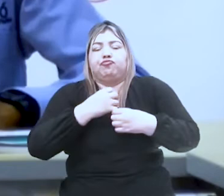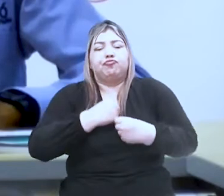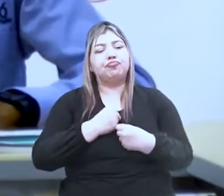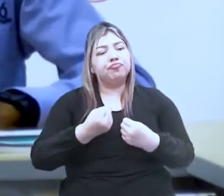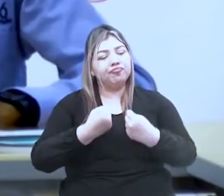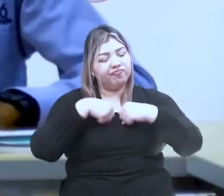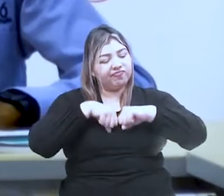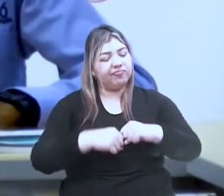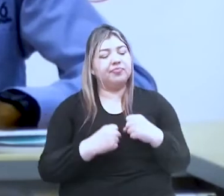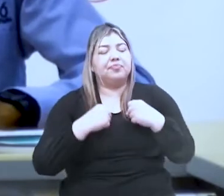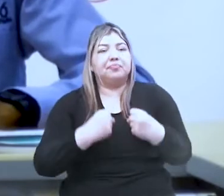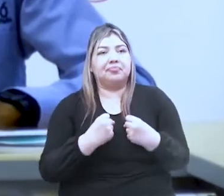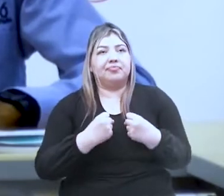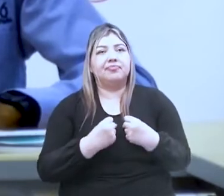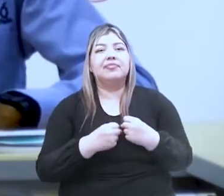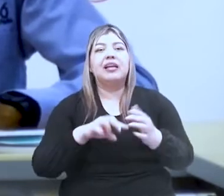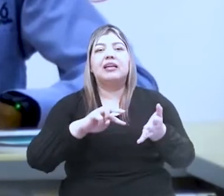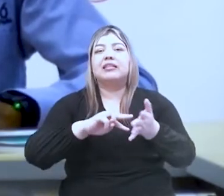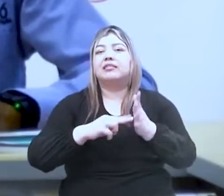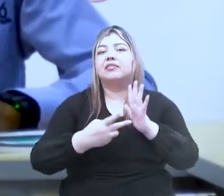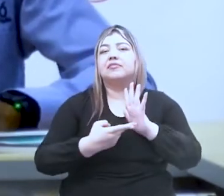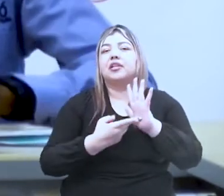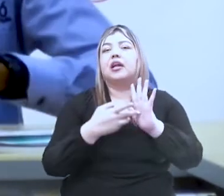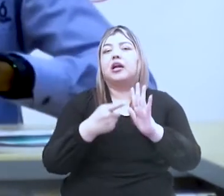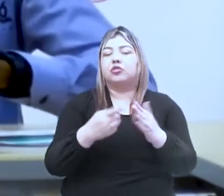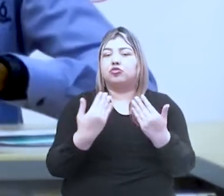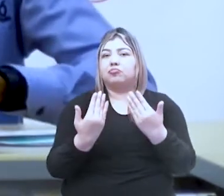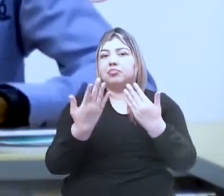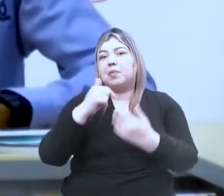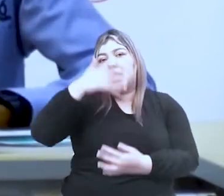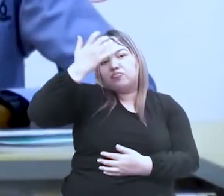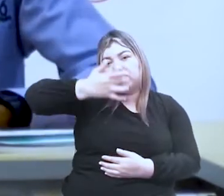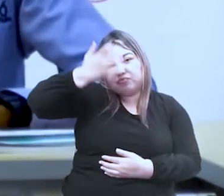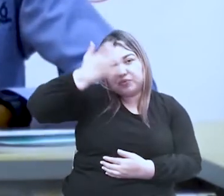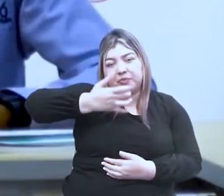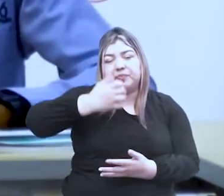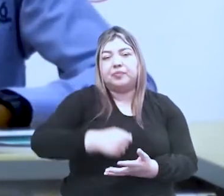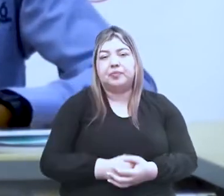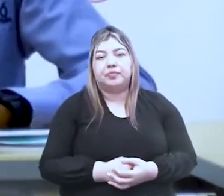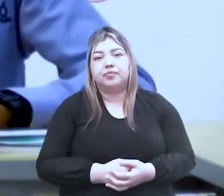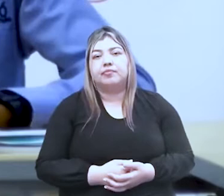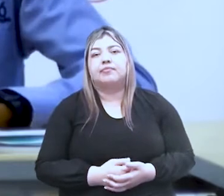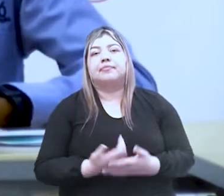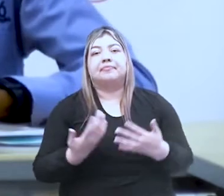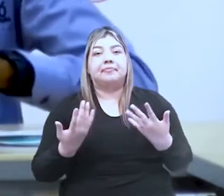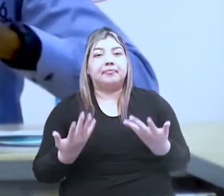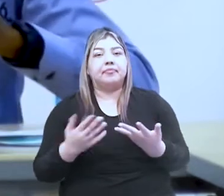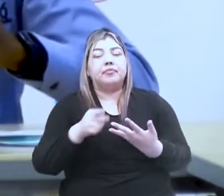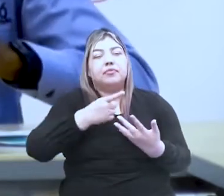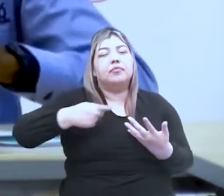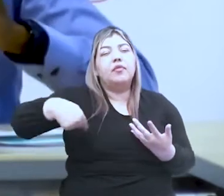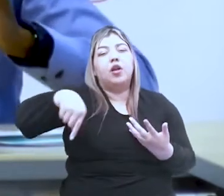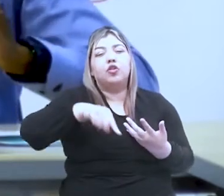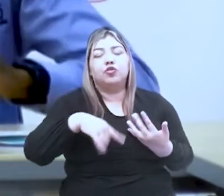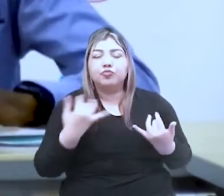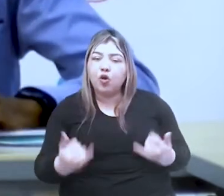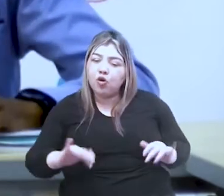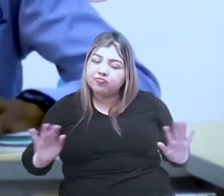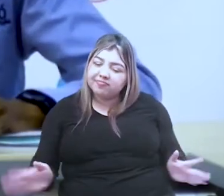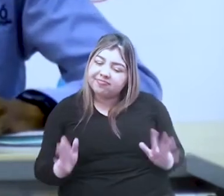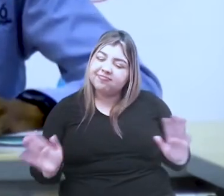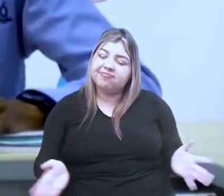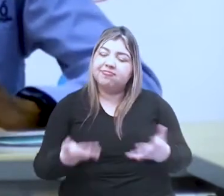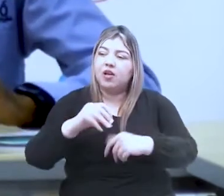en él se traduce a partir de esa evaluación. Por ello nosotros estamos promoviendo con nuestros